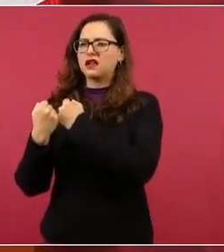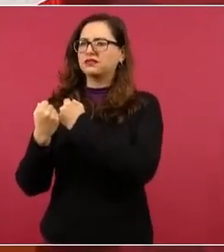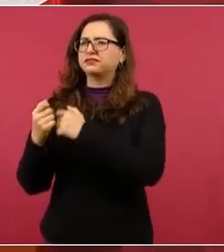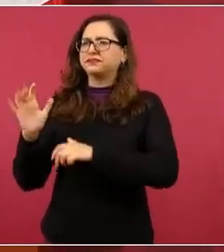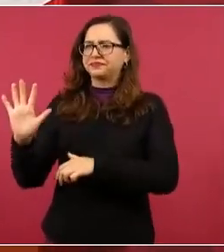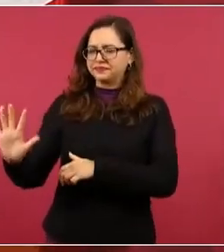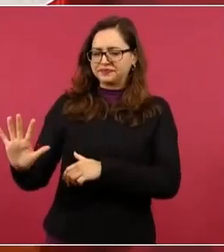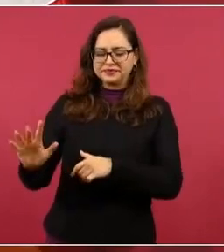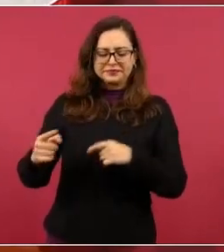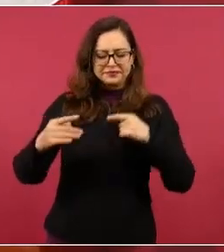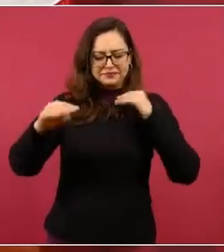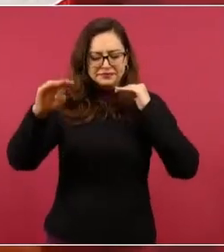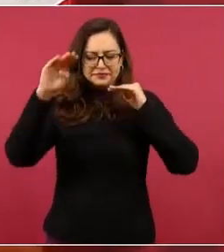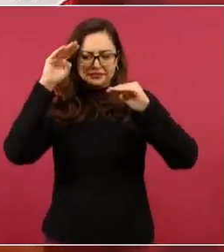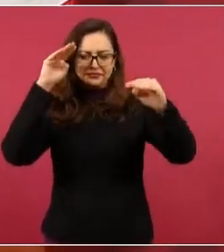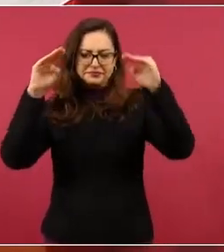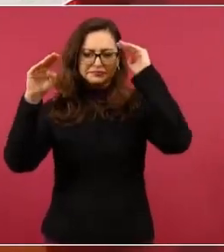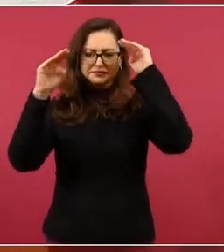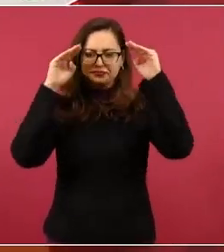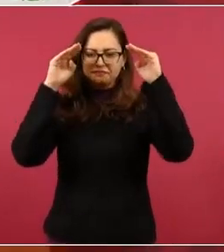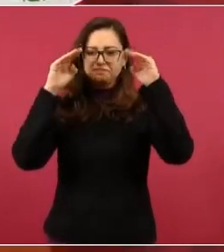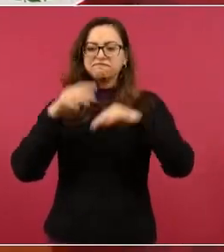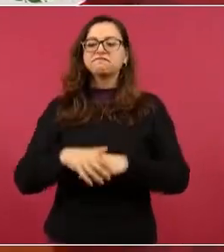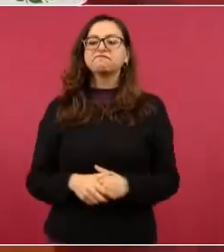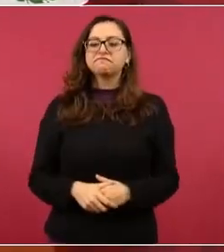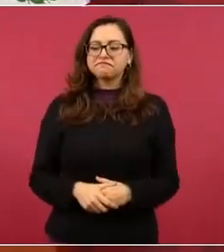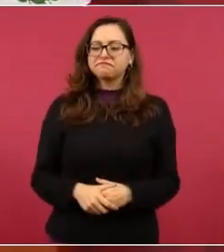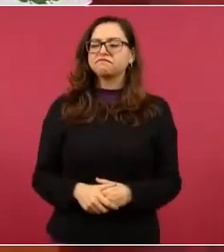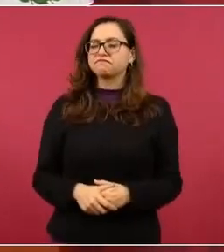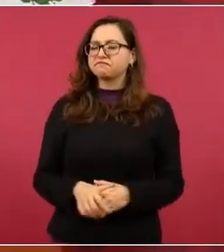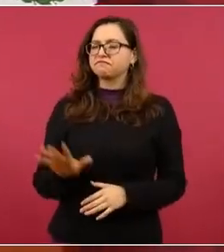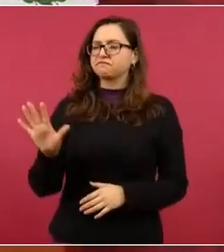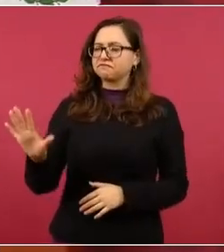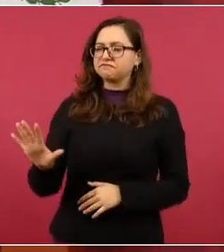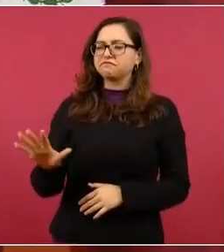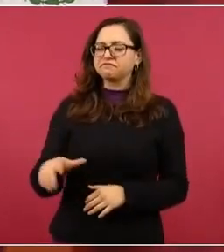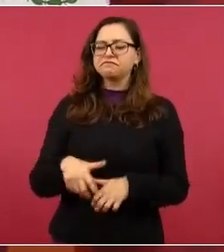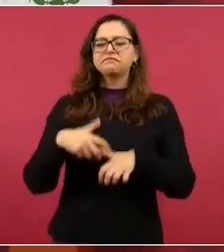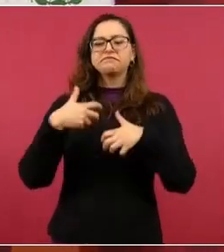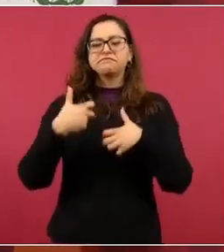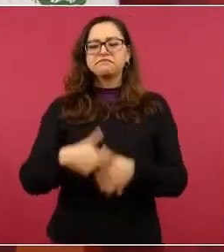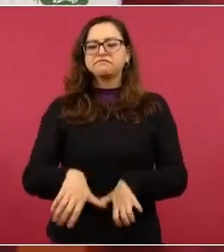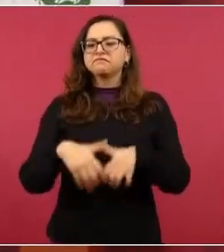evitar la provocación.